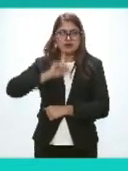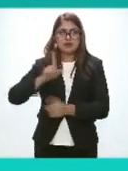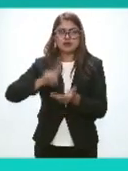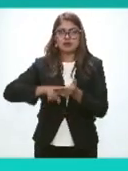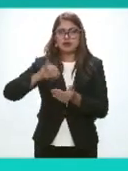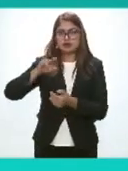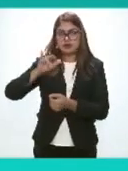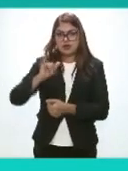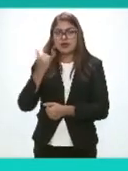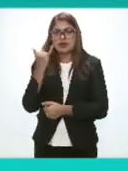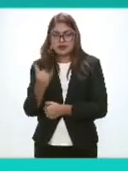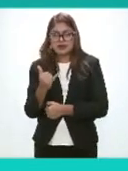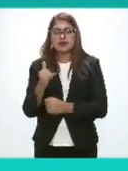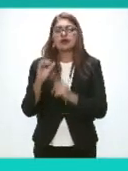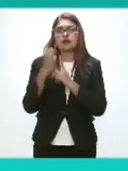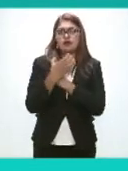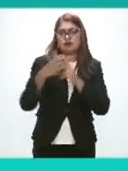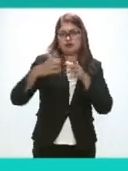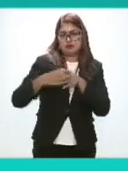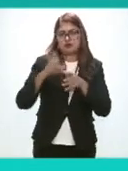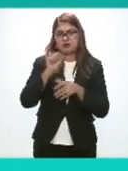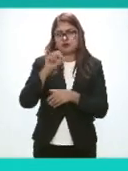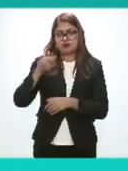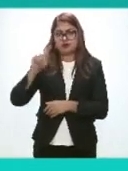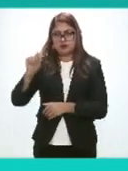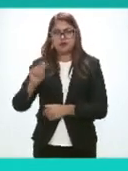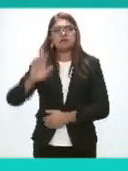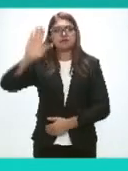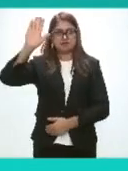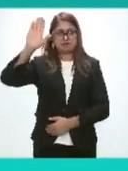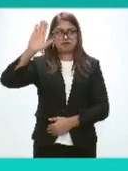Consejo Nacional Presente Gracias